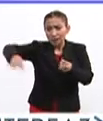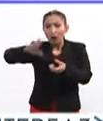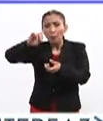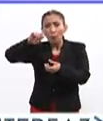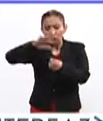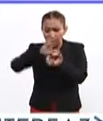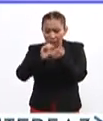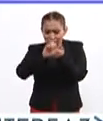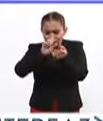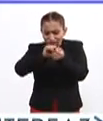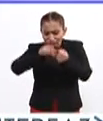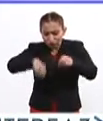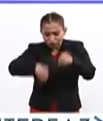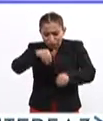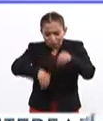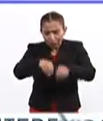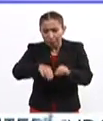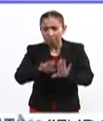composta de él,